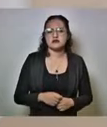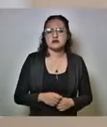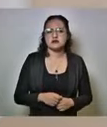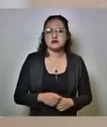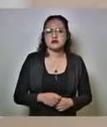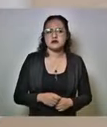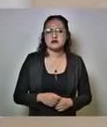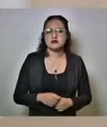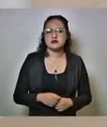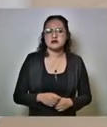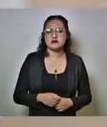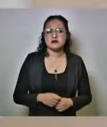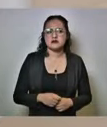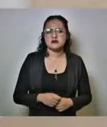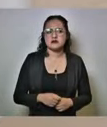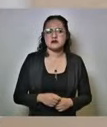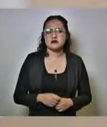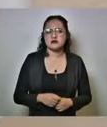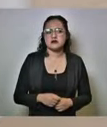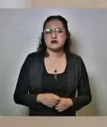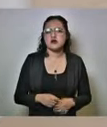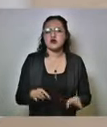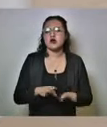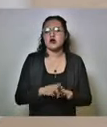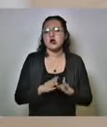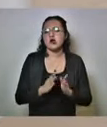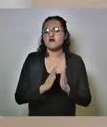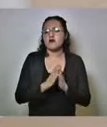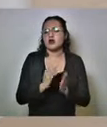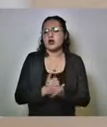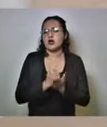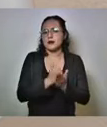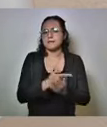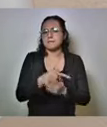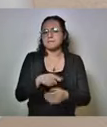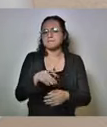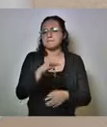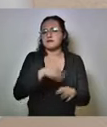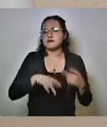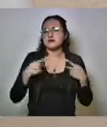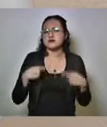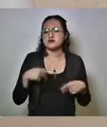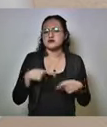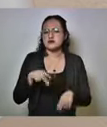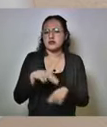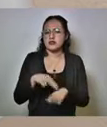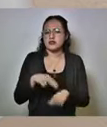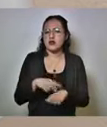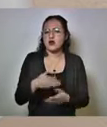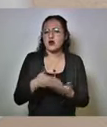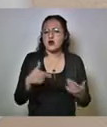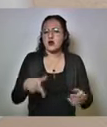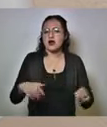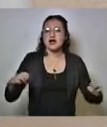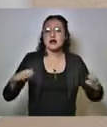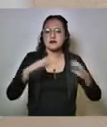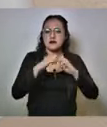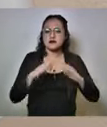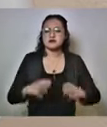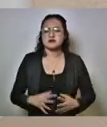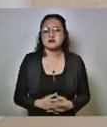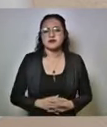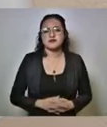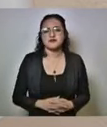condiciones en favor de los del personal médico en este momento de urgencia